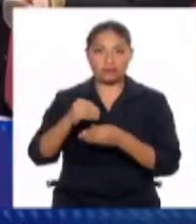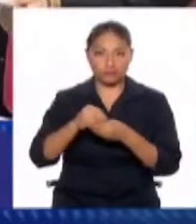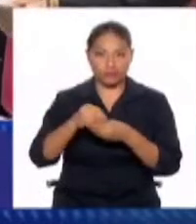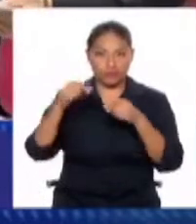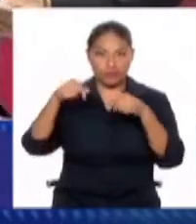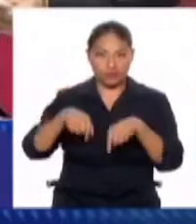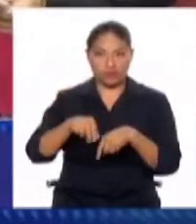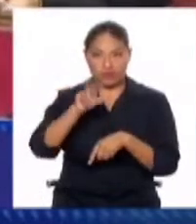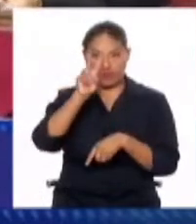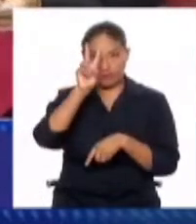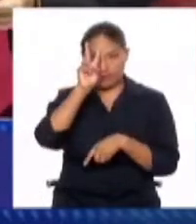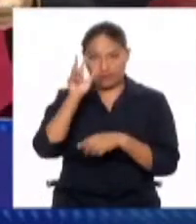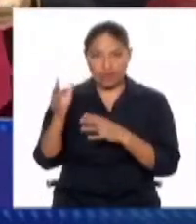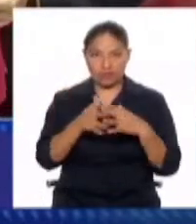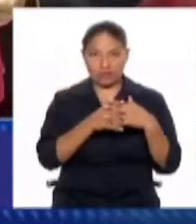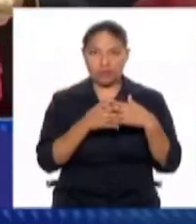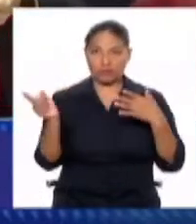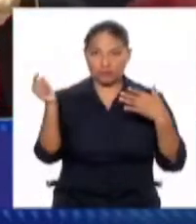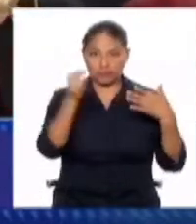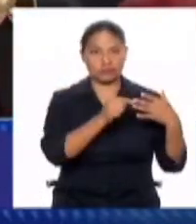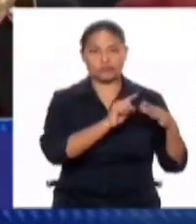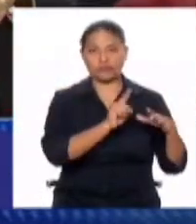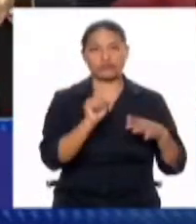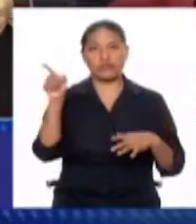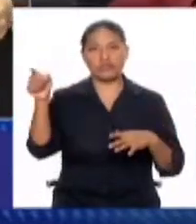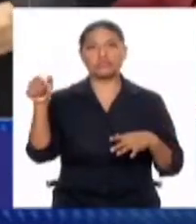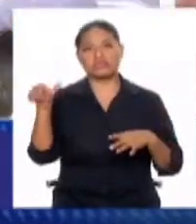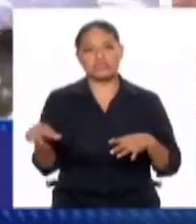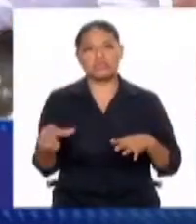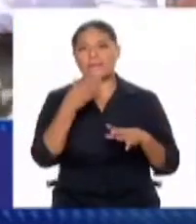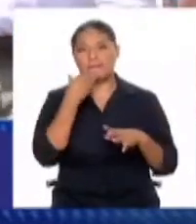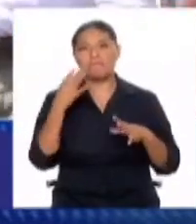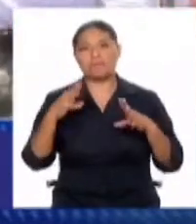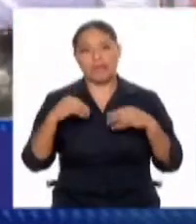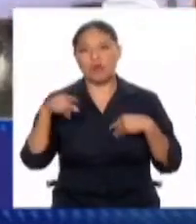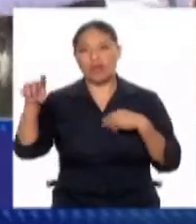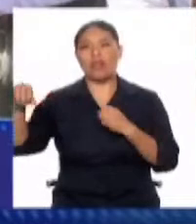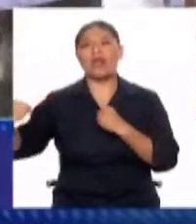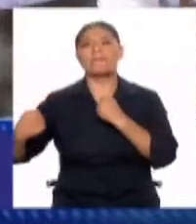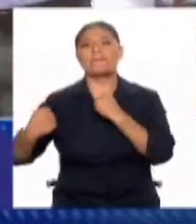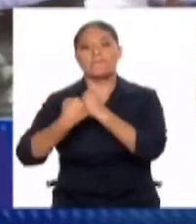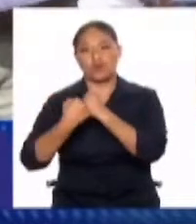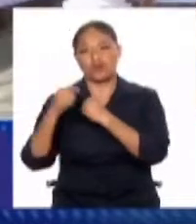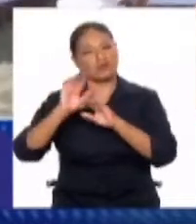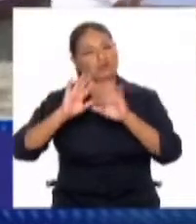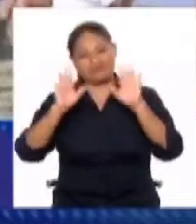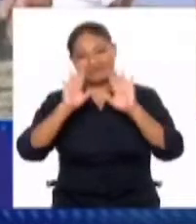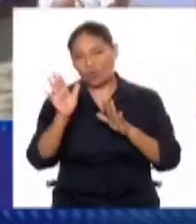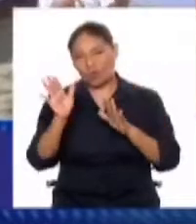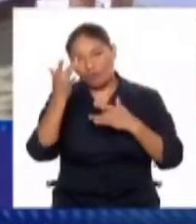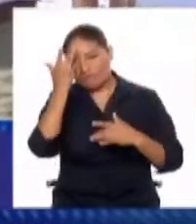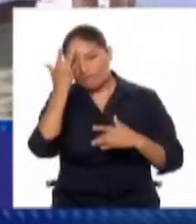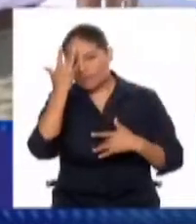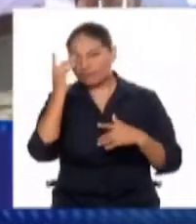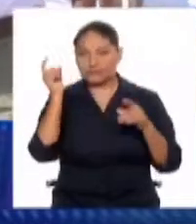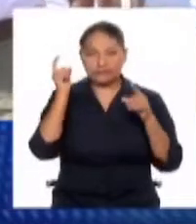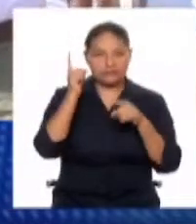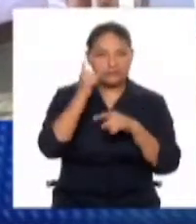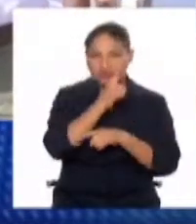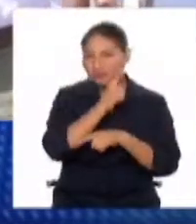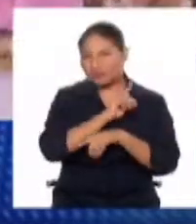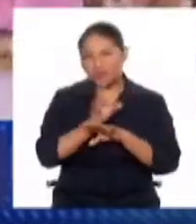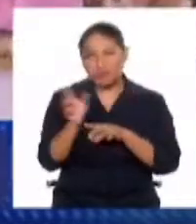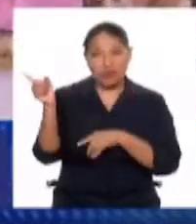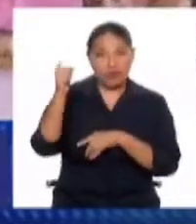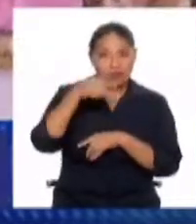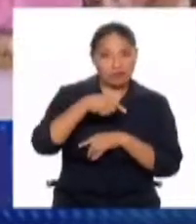médico, se acogió a la figura jurídica de la colaboración eficaz. Y en audiencias en donde ha estado la